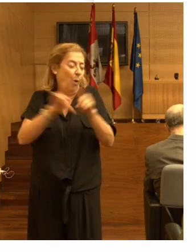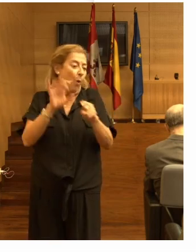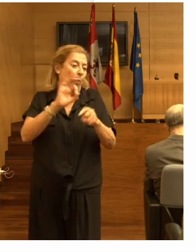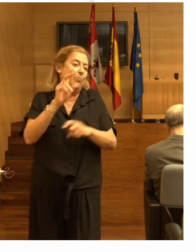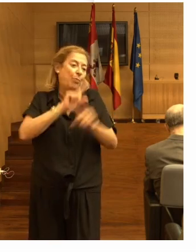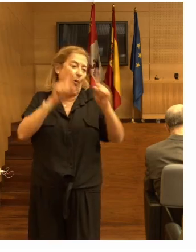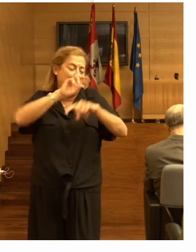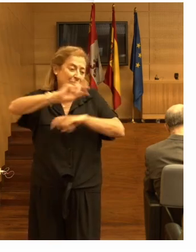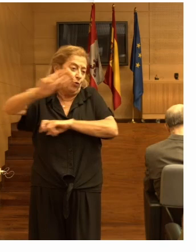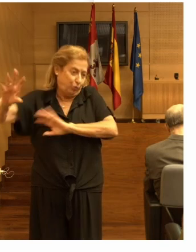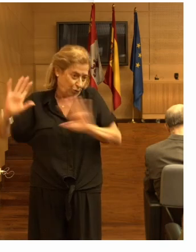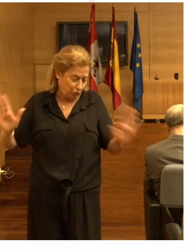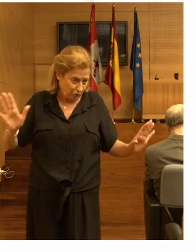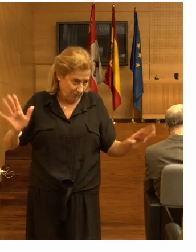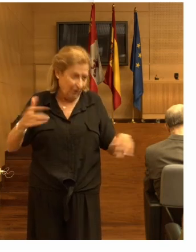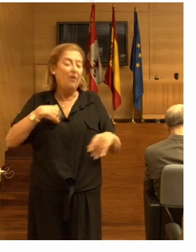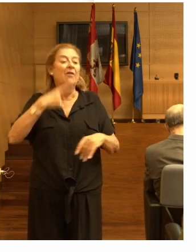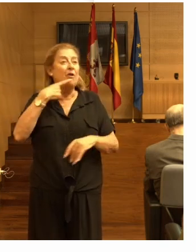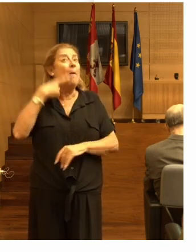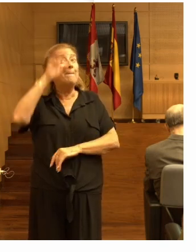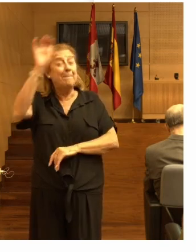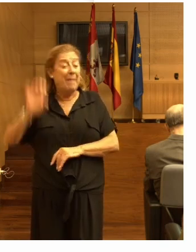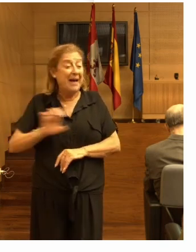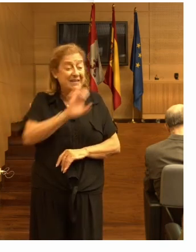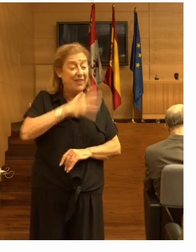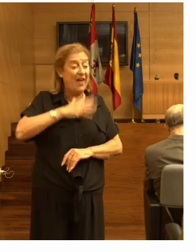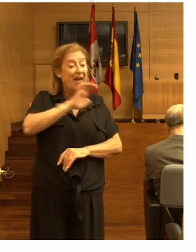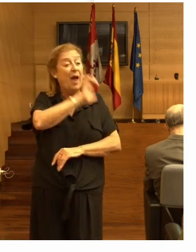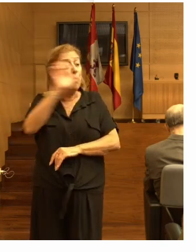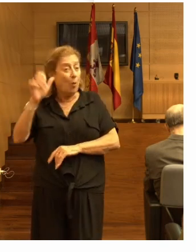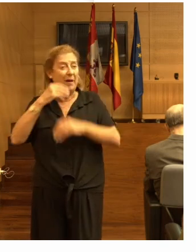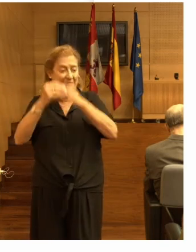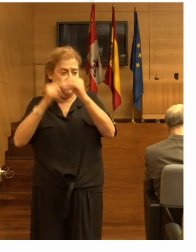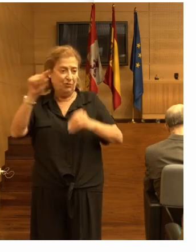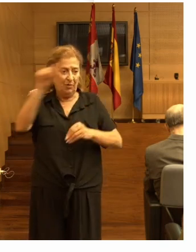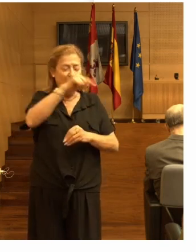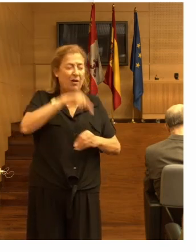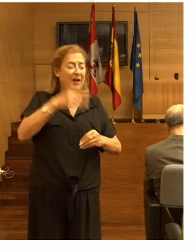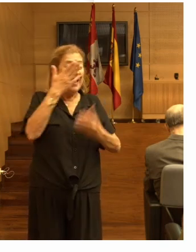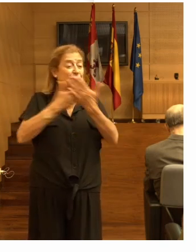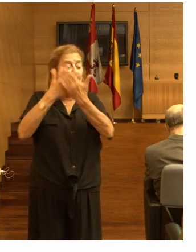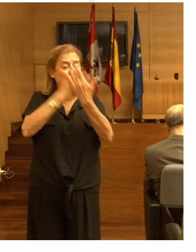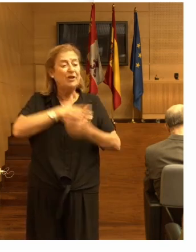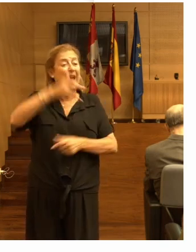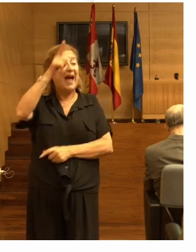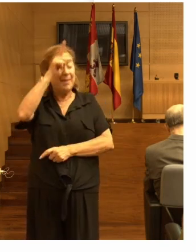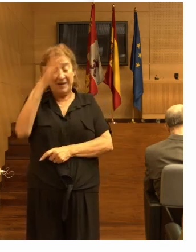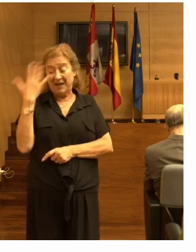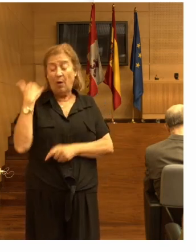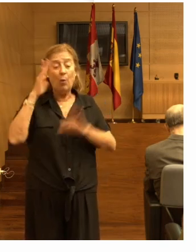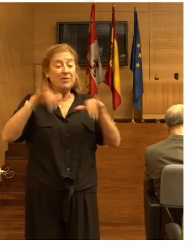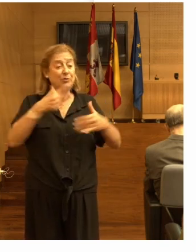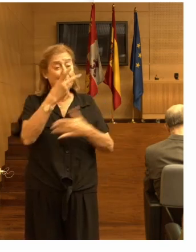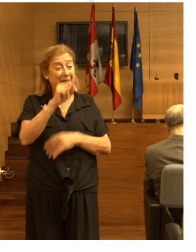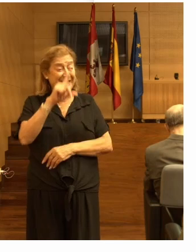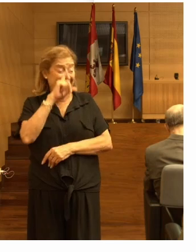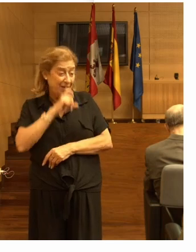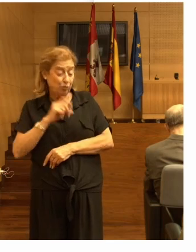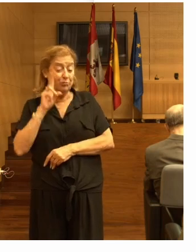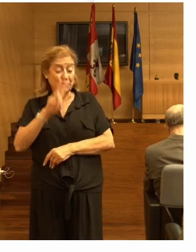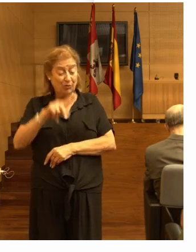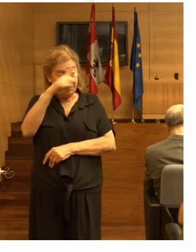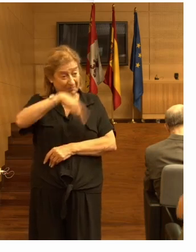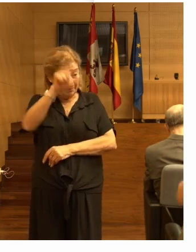Esto, como digo, se ha replicado en otros países europeos, porque esos estudios eran de Alemania. En los últimos 20 años hemos visto que esta población